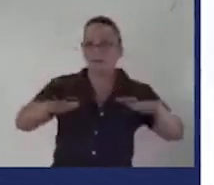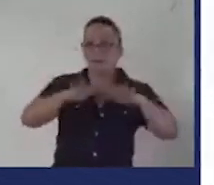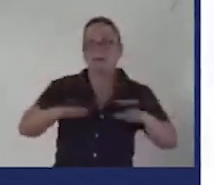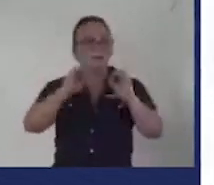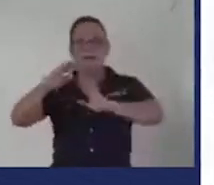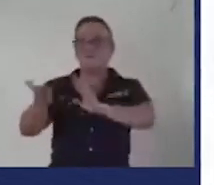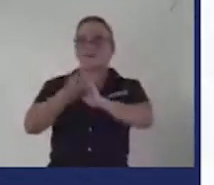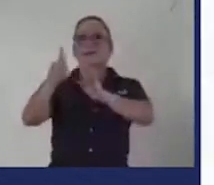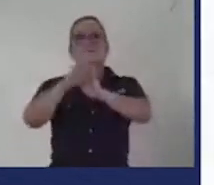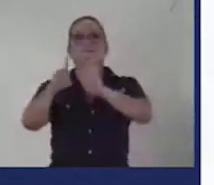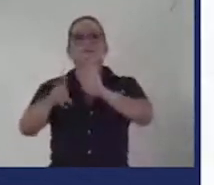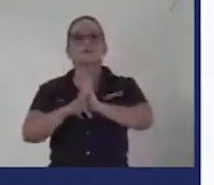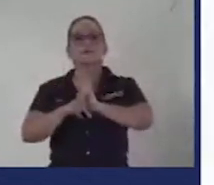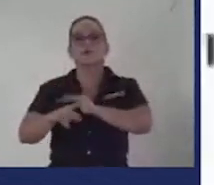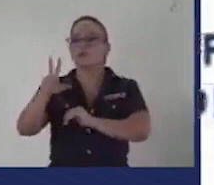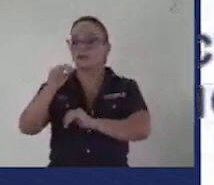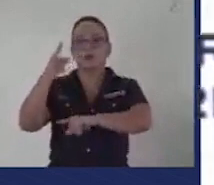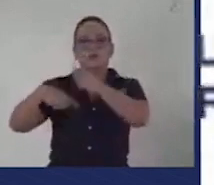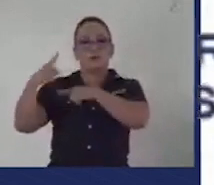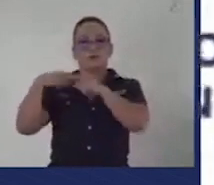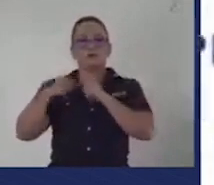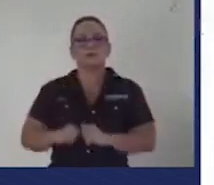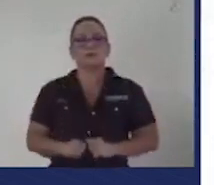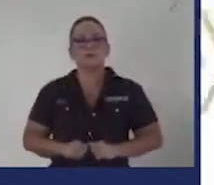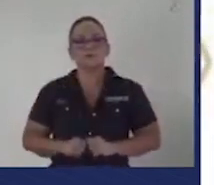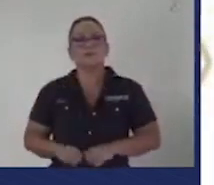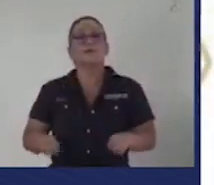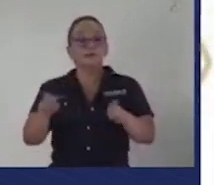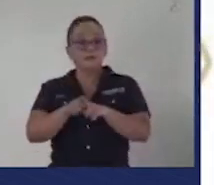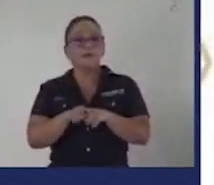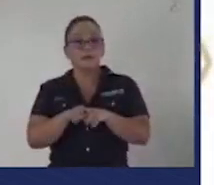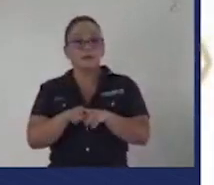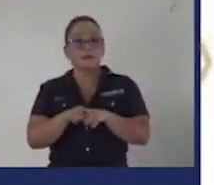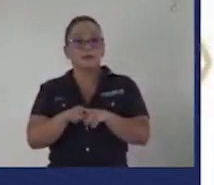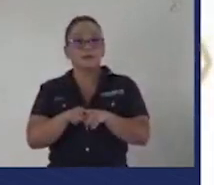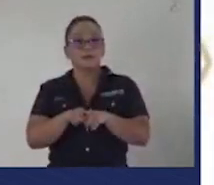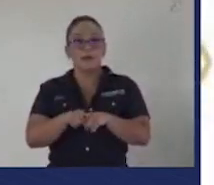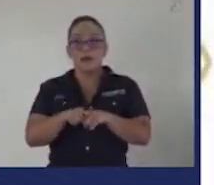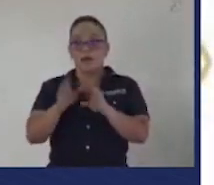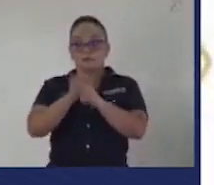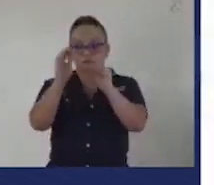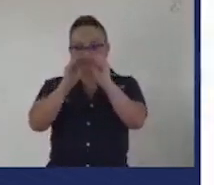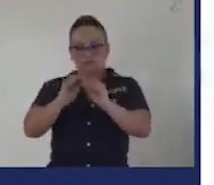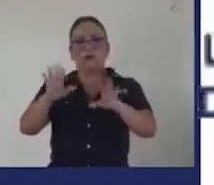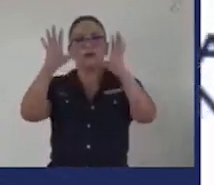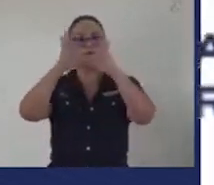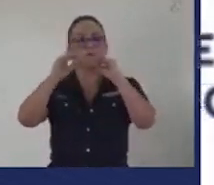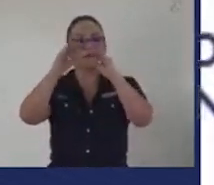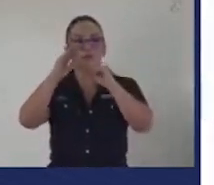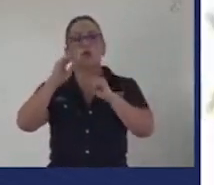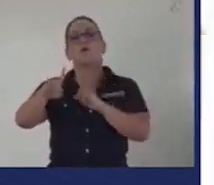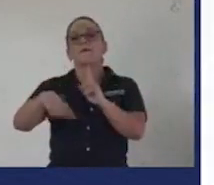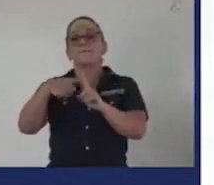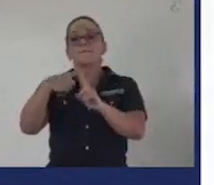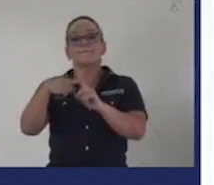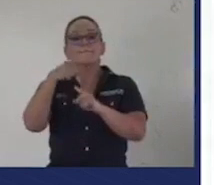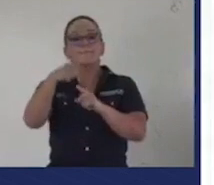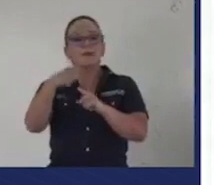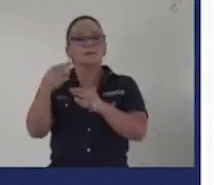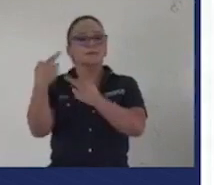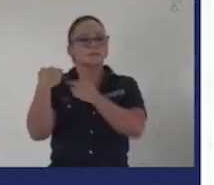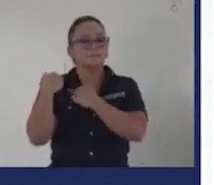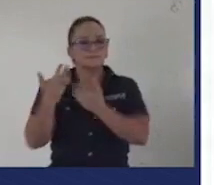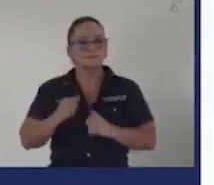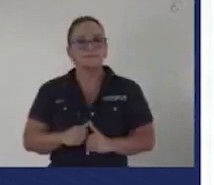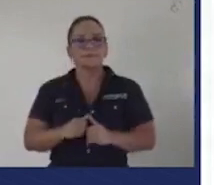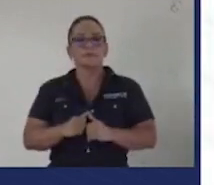de no regresión, así como el levantamiento de información. Además, se encargará de aportar los